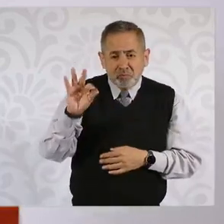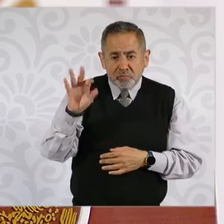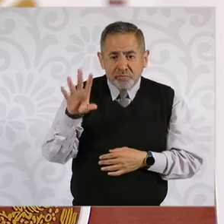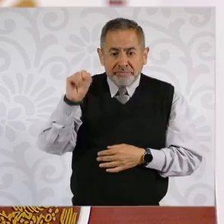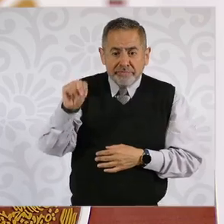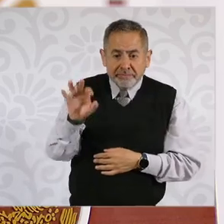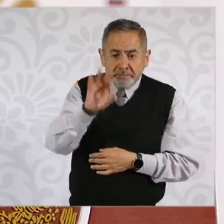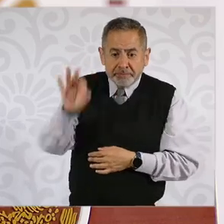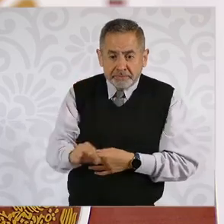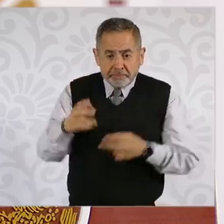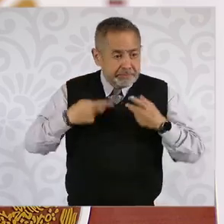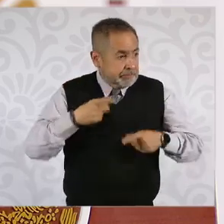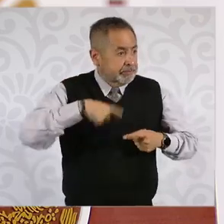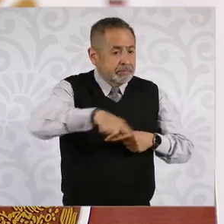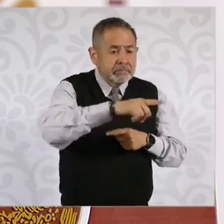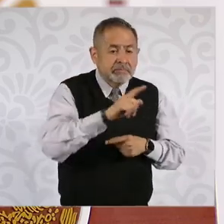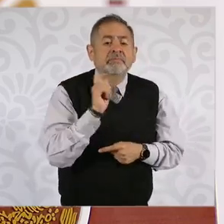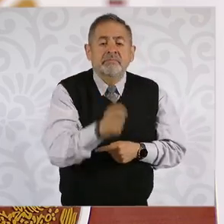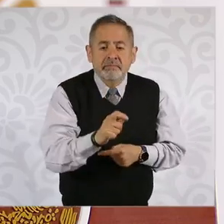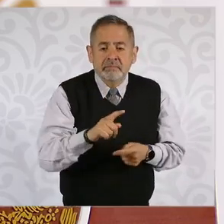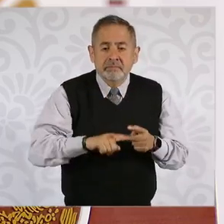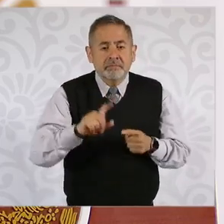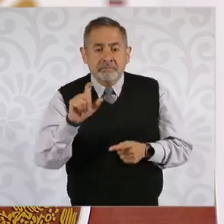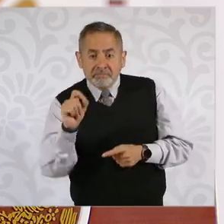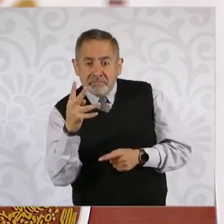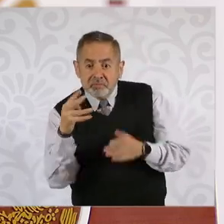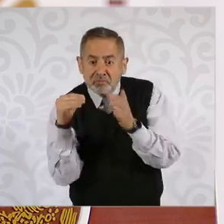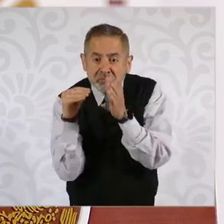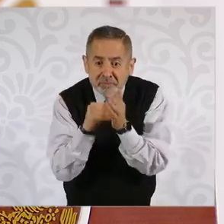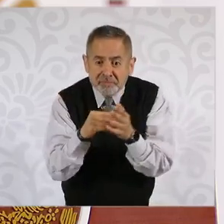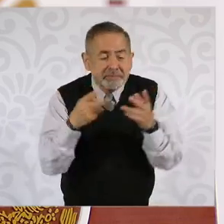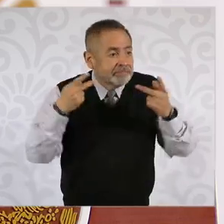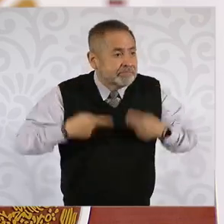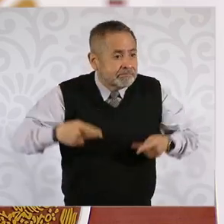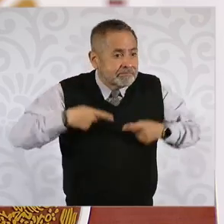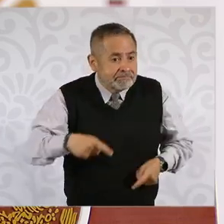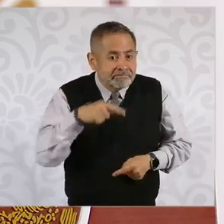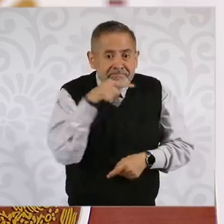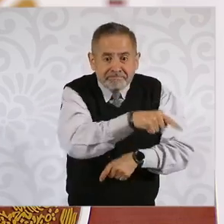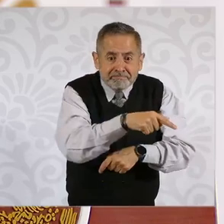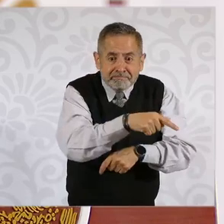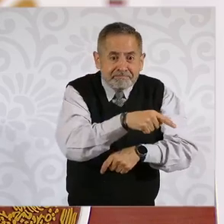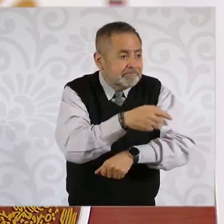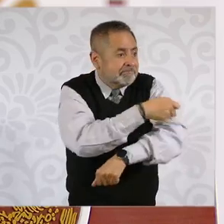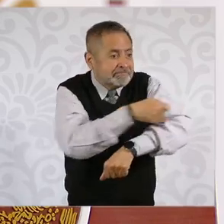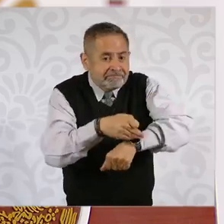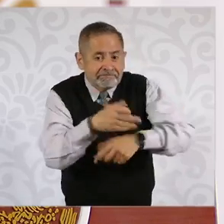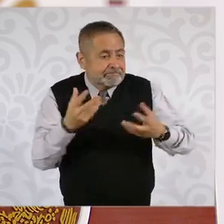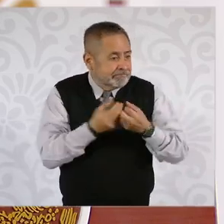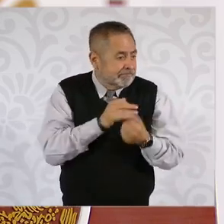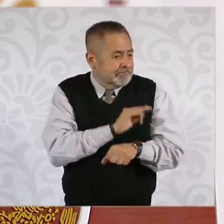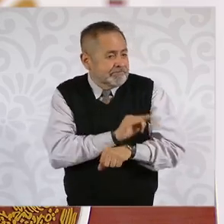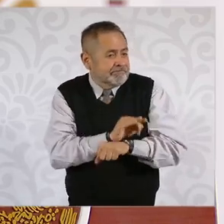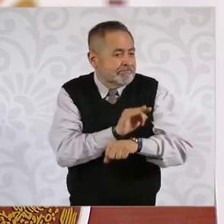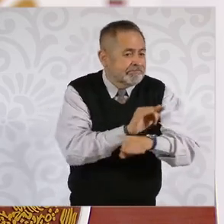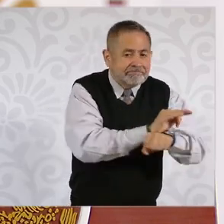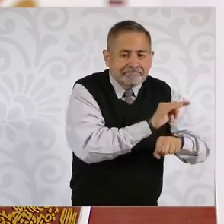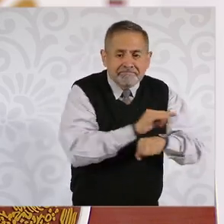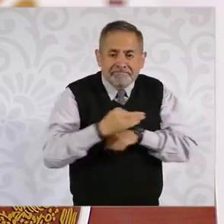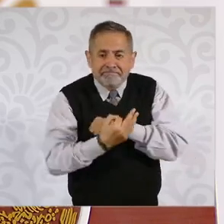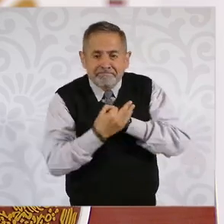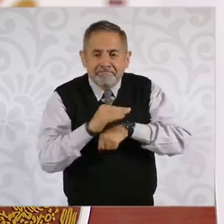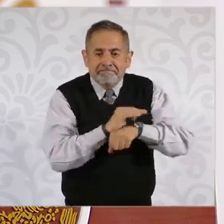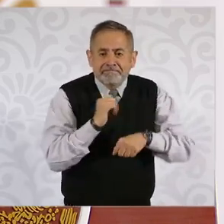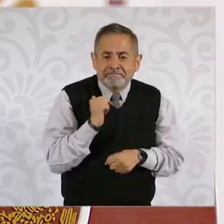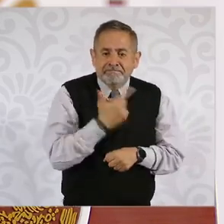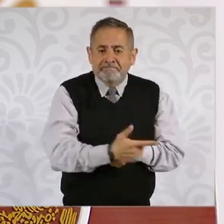por ciento equivalente a 24 mil 546 personas del Poder Judicial, tienen al menos